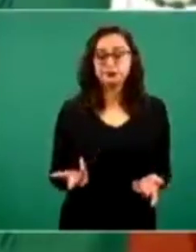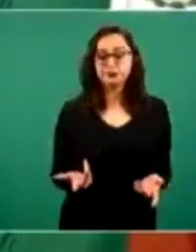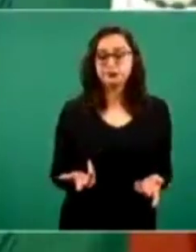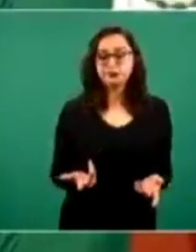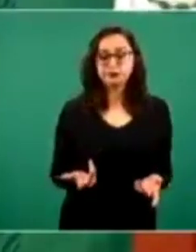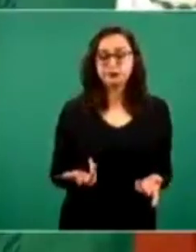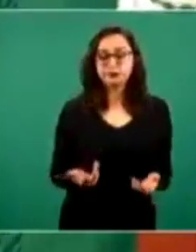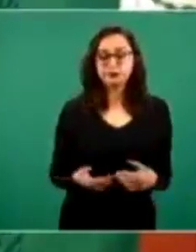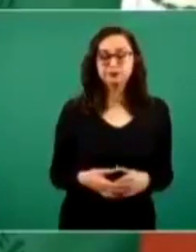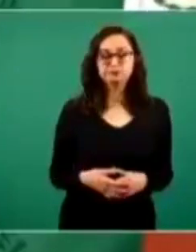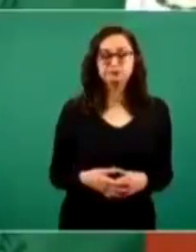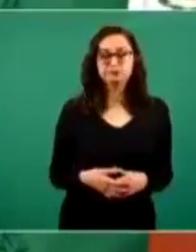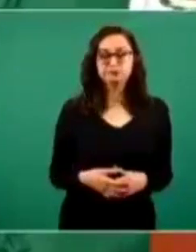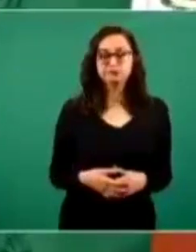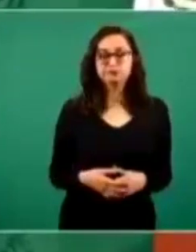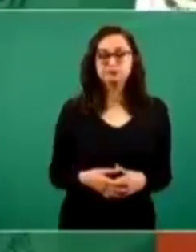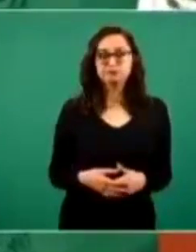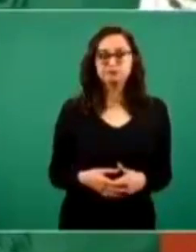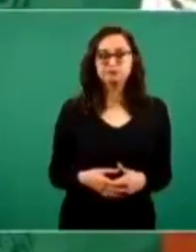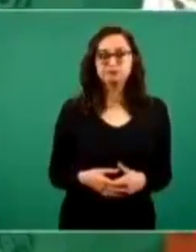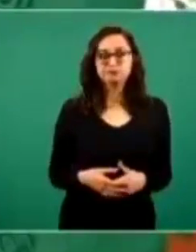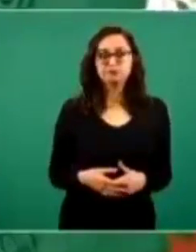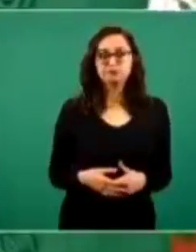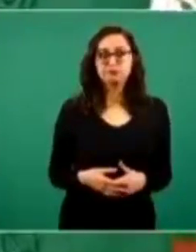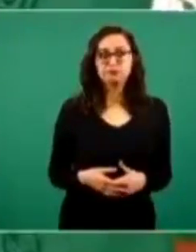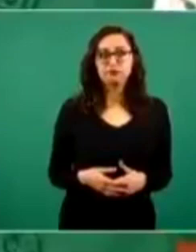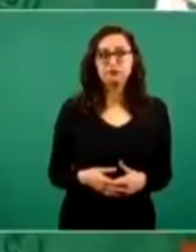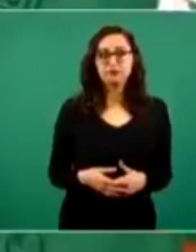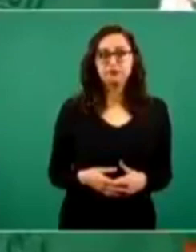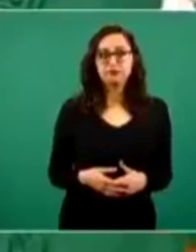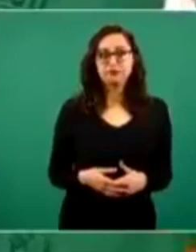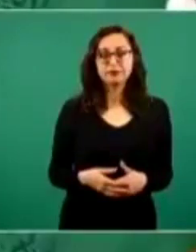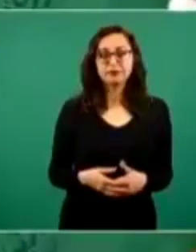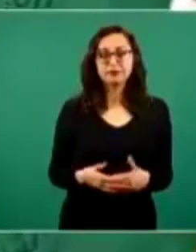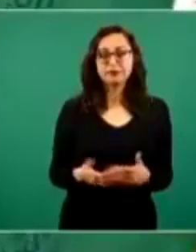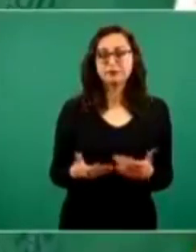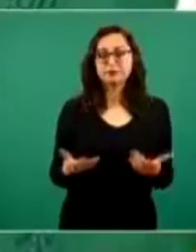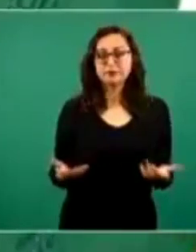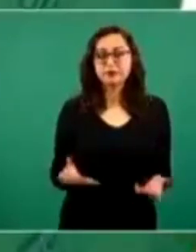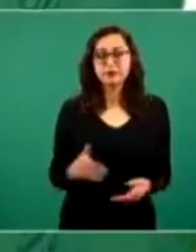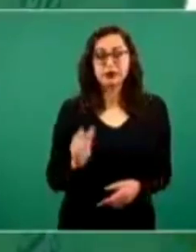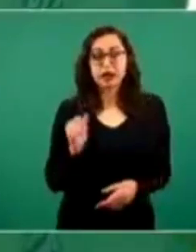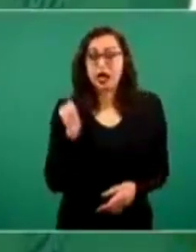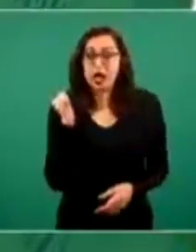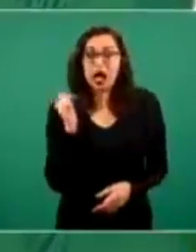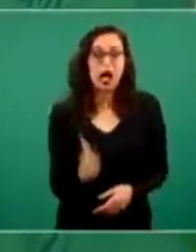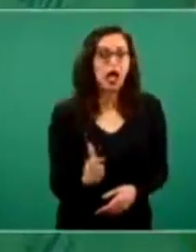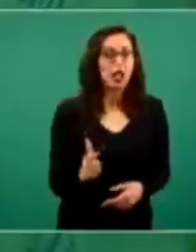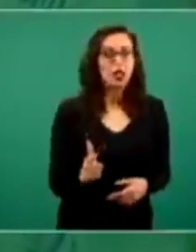urgente.